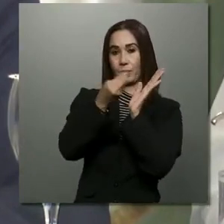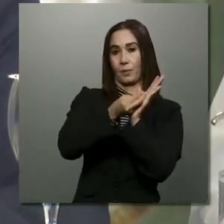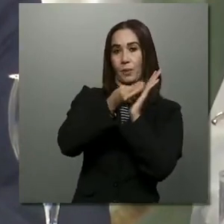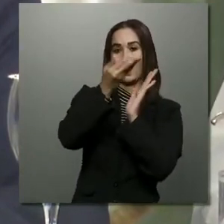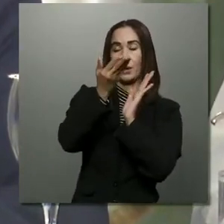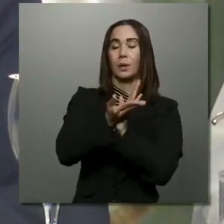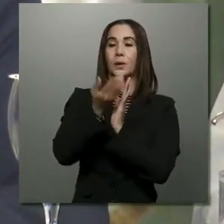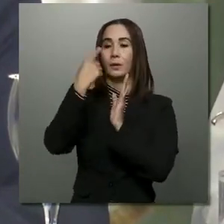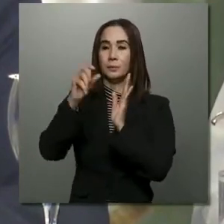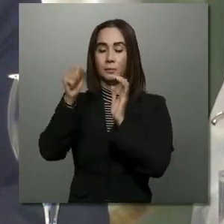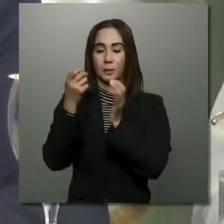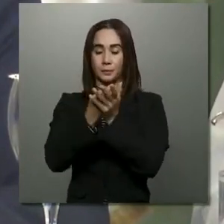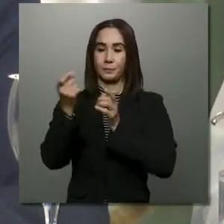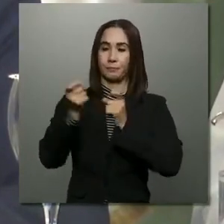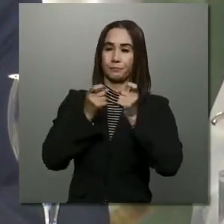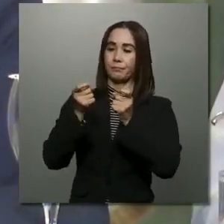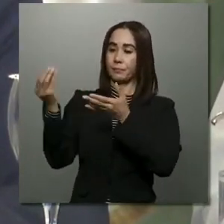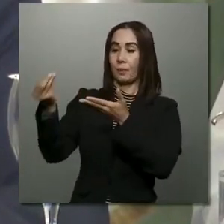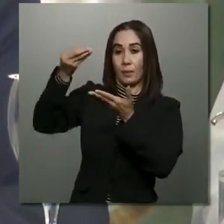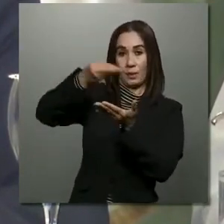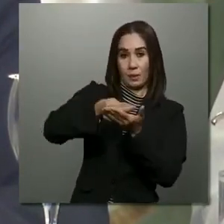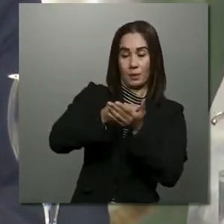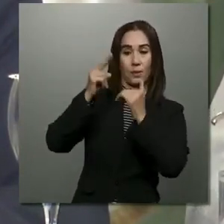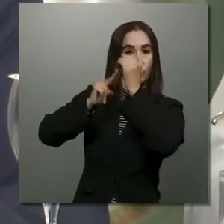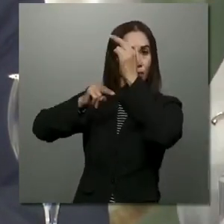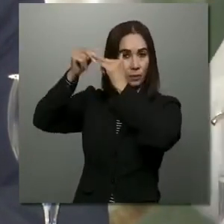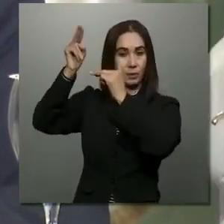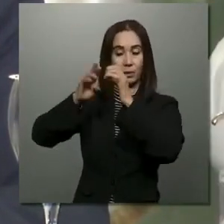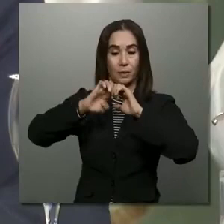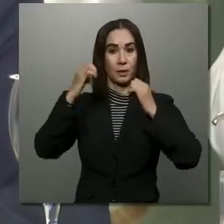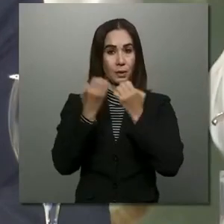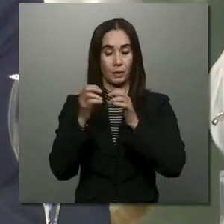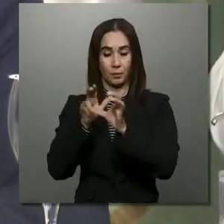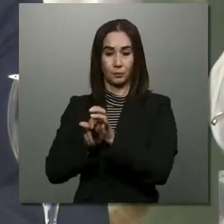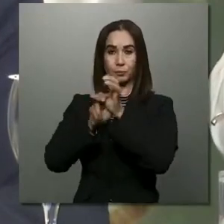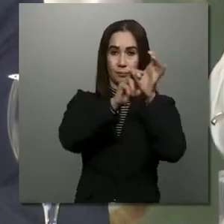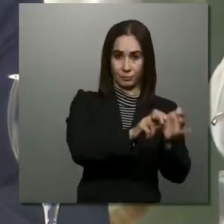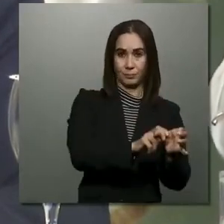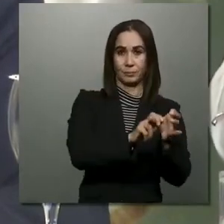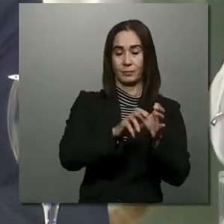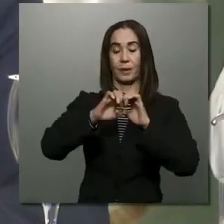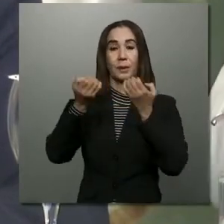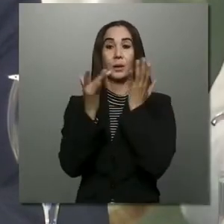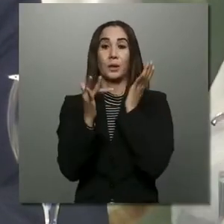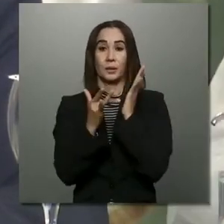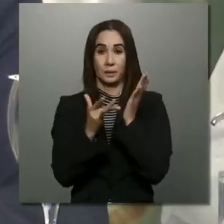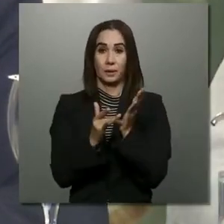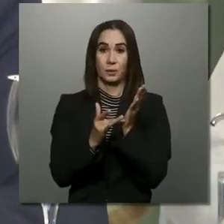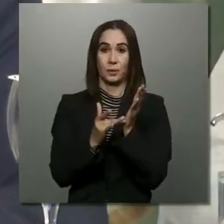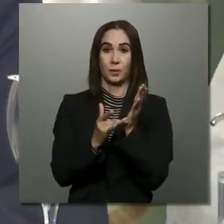para realizar y administrar las inversiones en infraestructura, equipos de transporte, equipos tecnológicos,